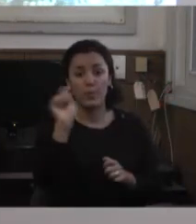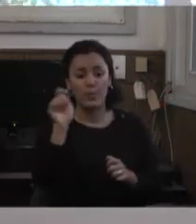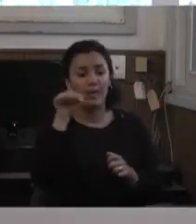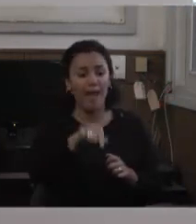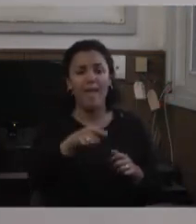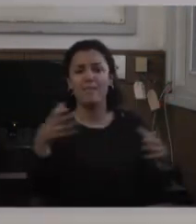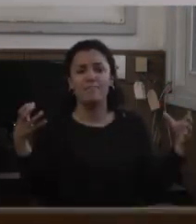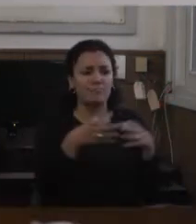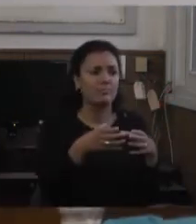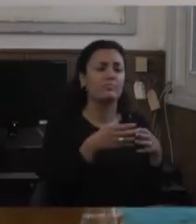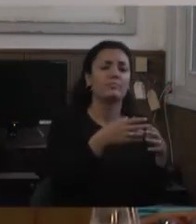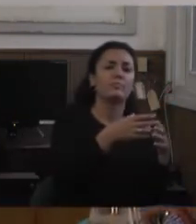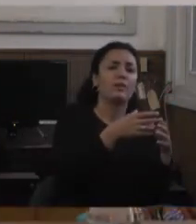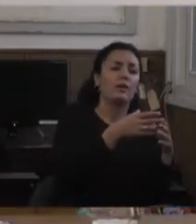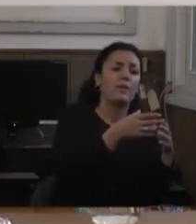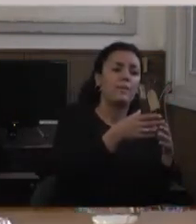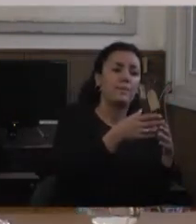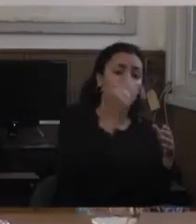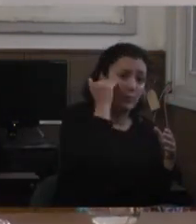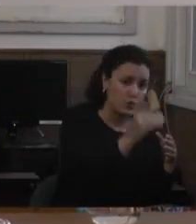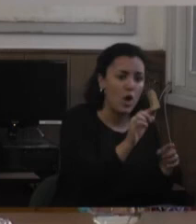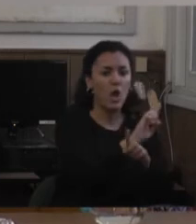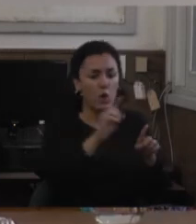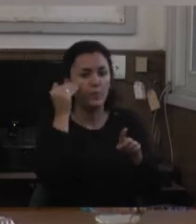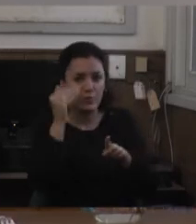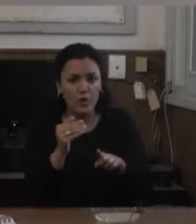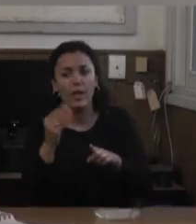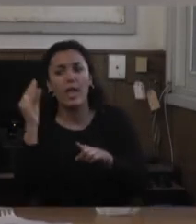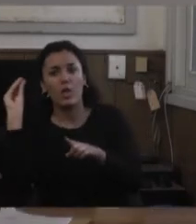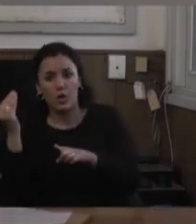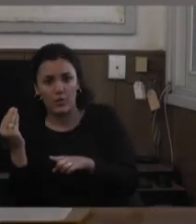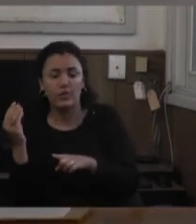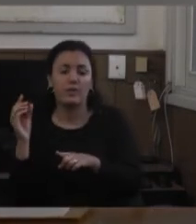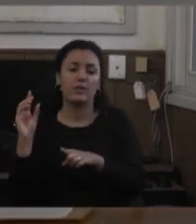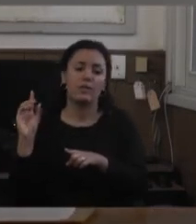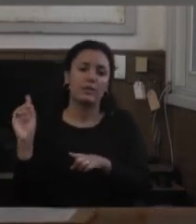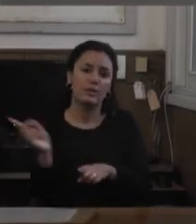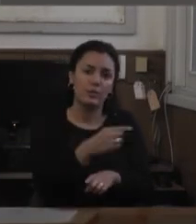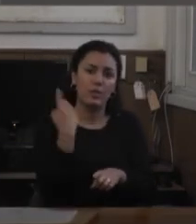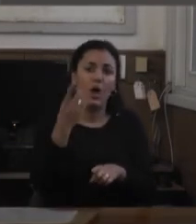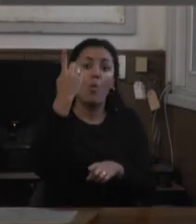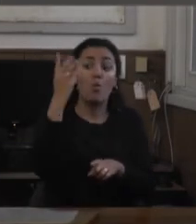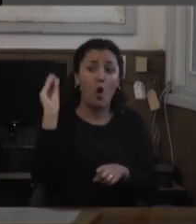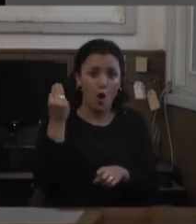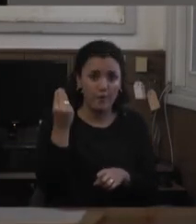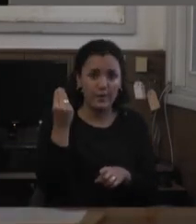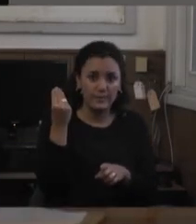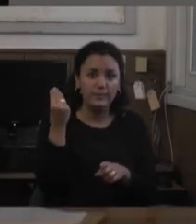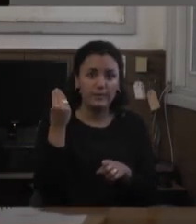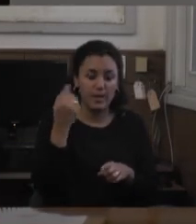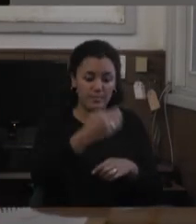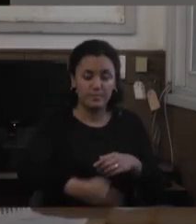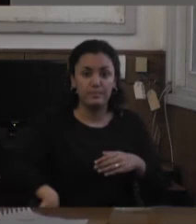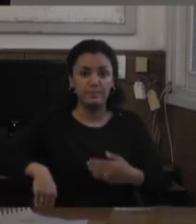gremios de docentes no docentes y estudiantes hay una foto de un joven sin piernas peleando por el sí en